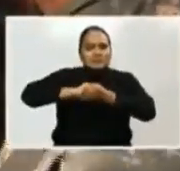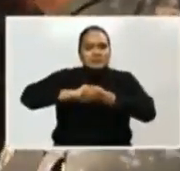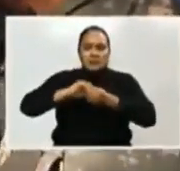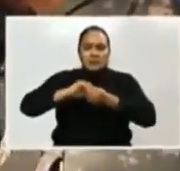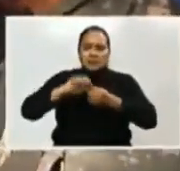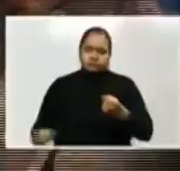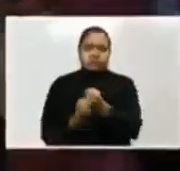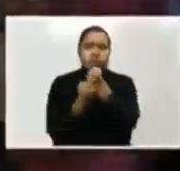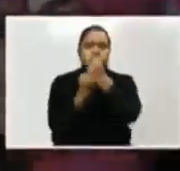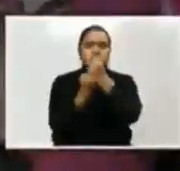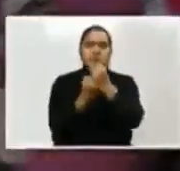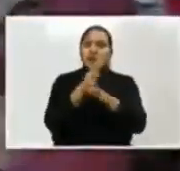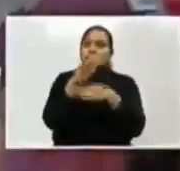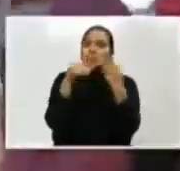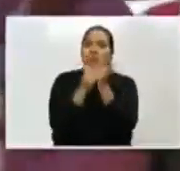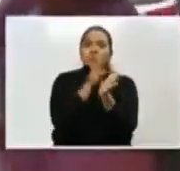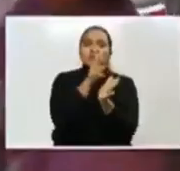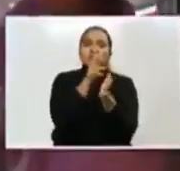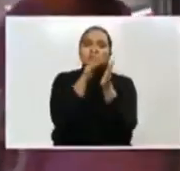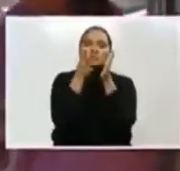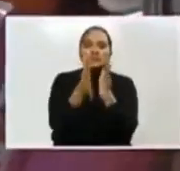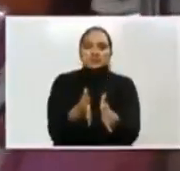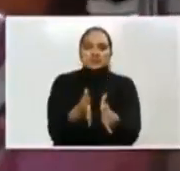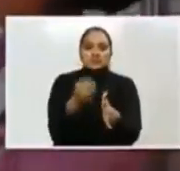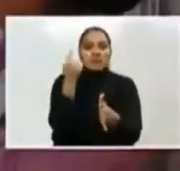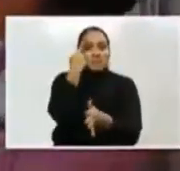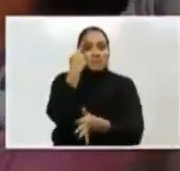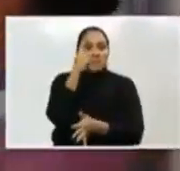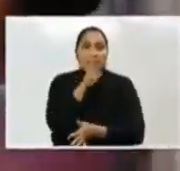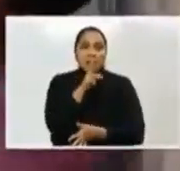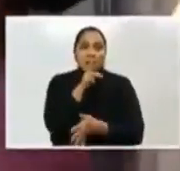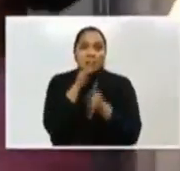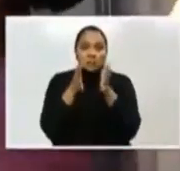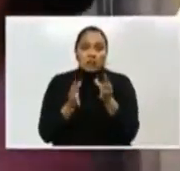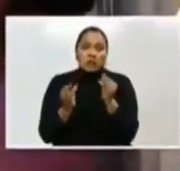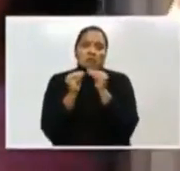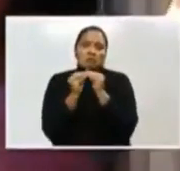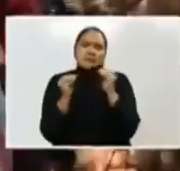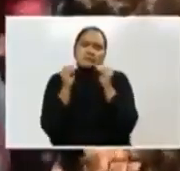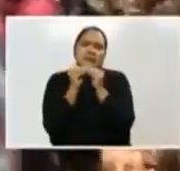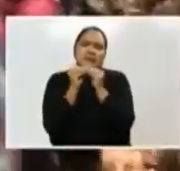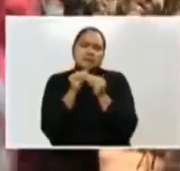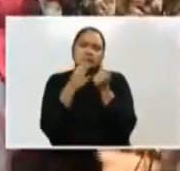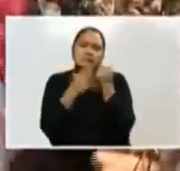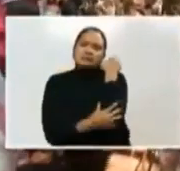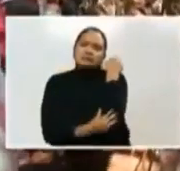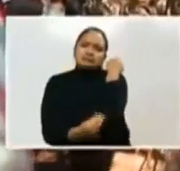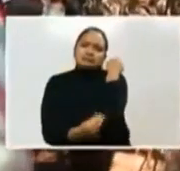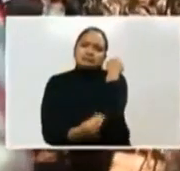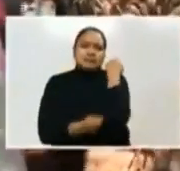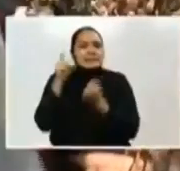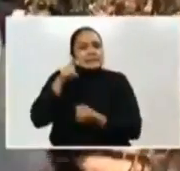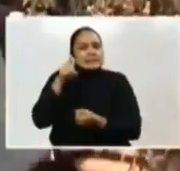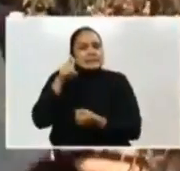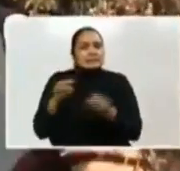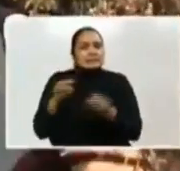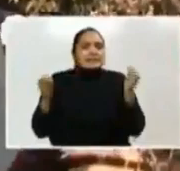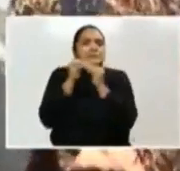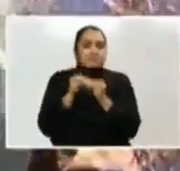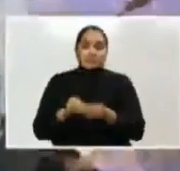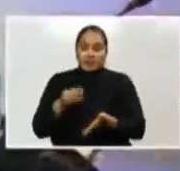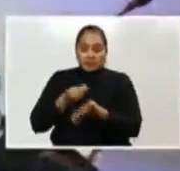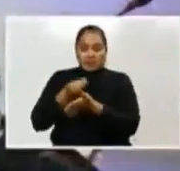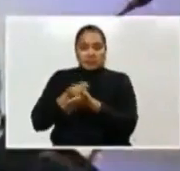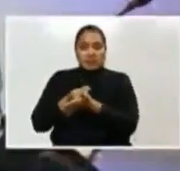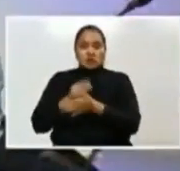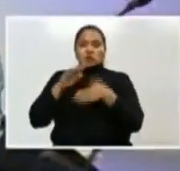un apoyo de todos los hondureños para los hondureños más necesitados. Este dinero es